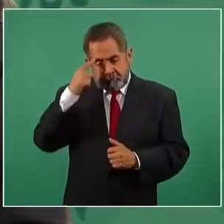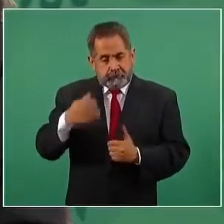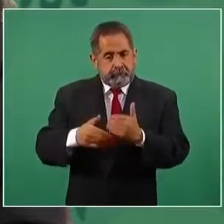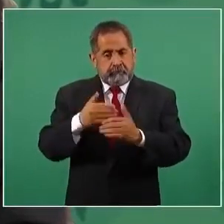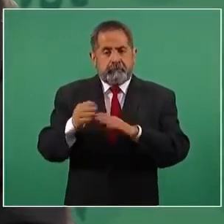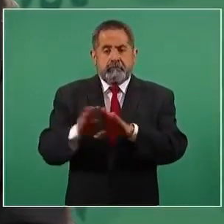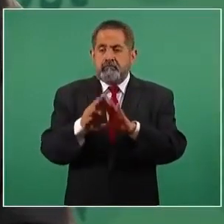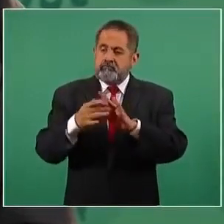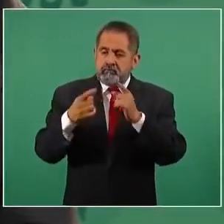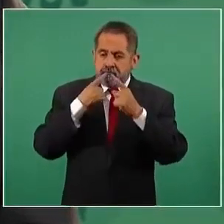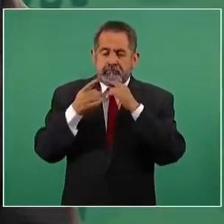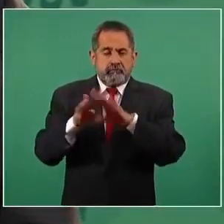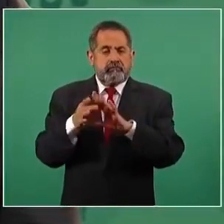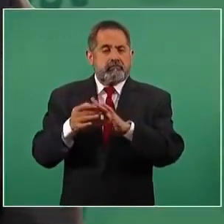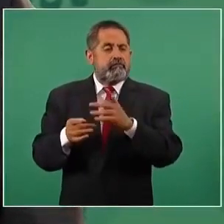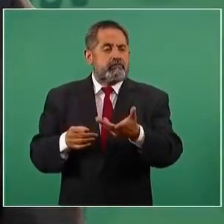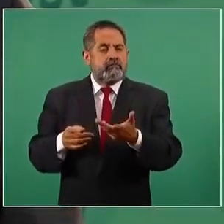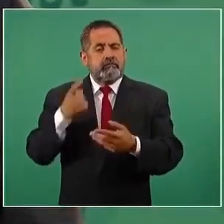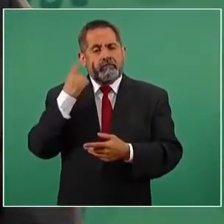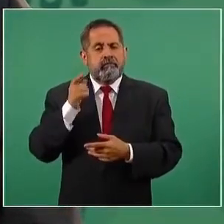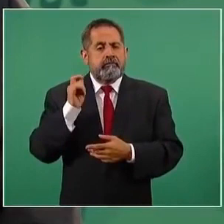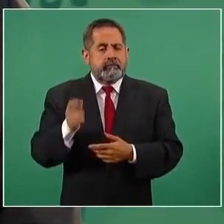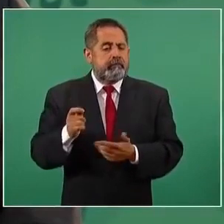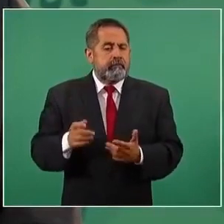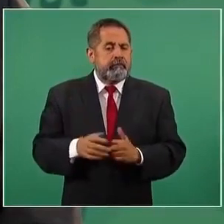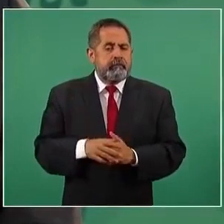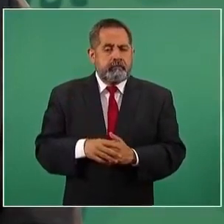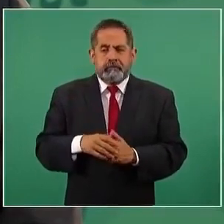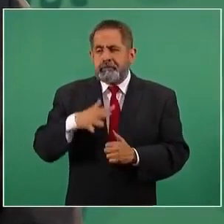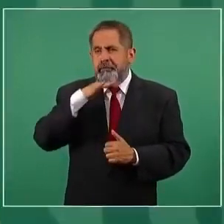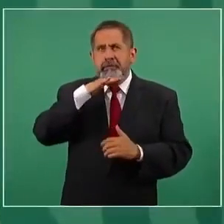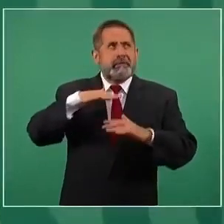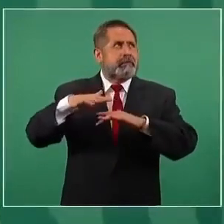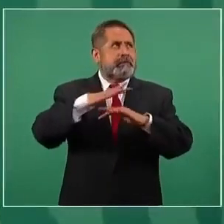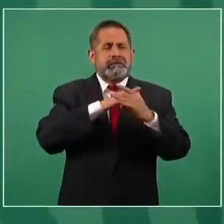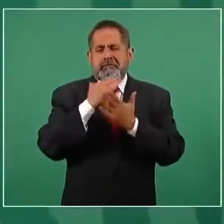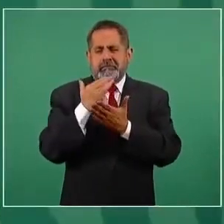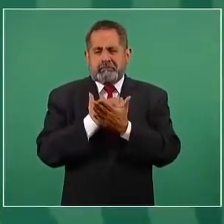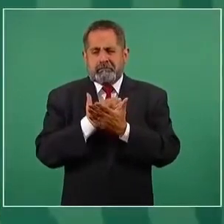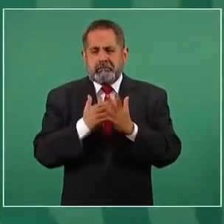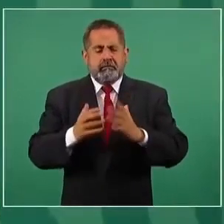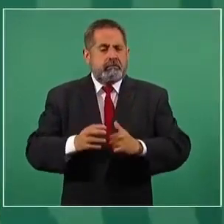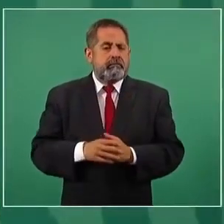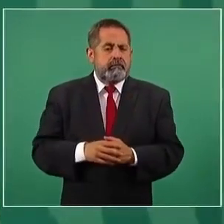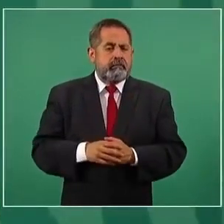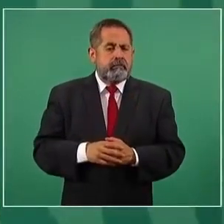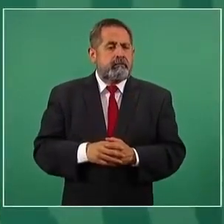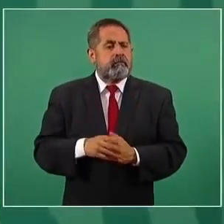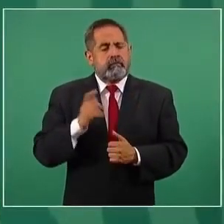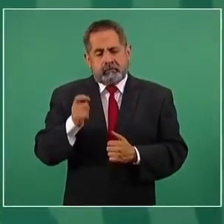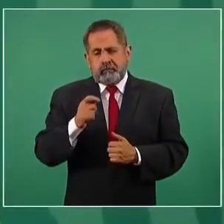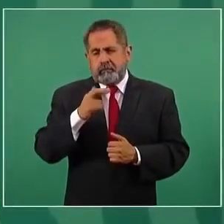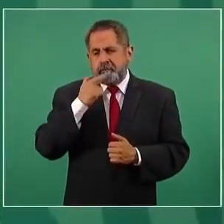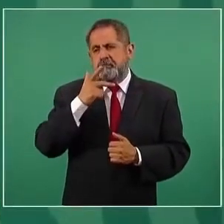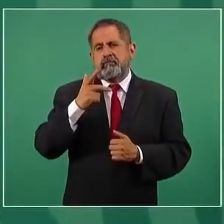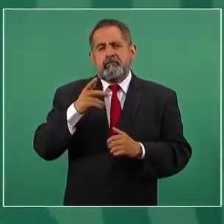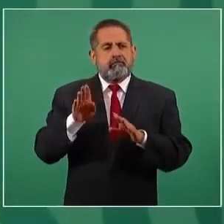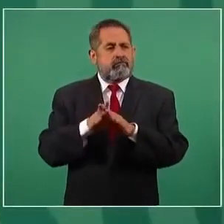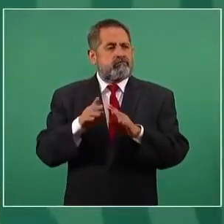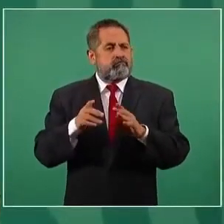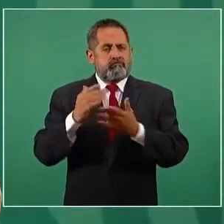evitar la contaminación. Es la mejor forma